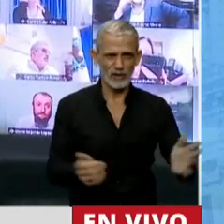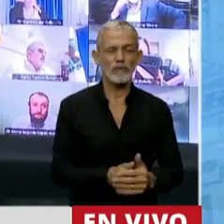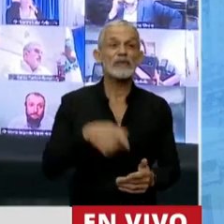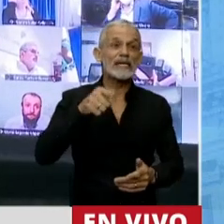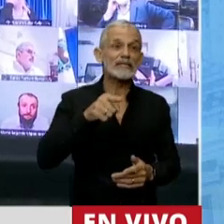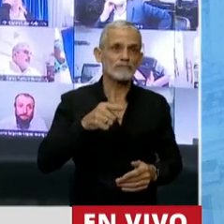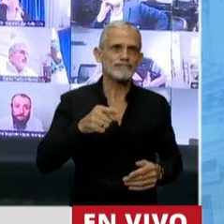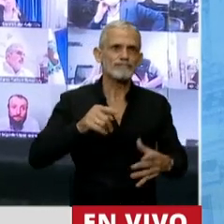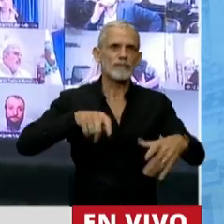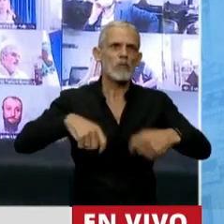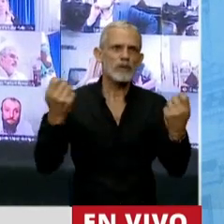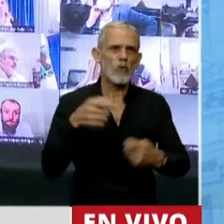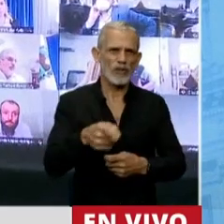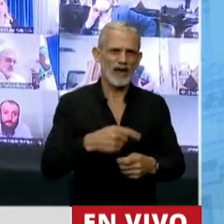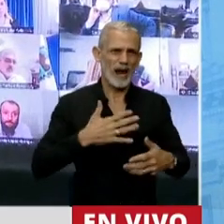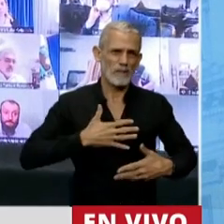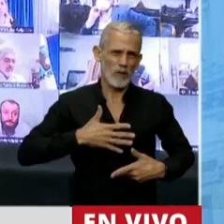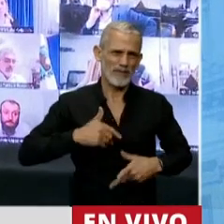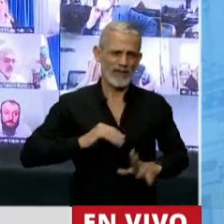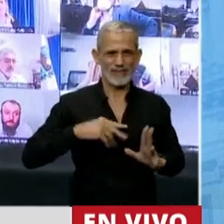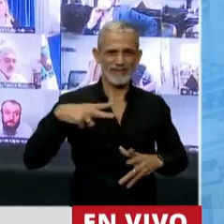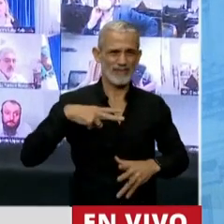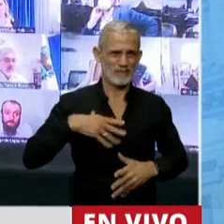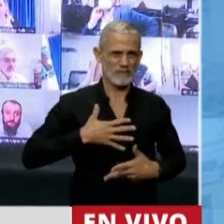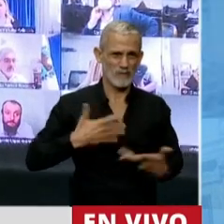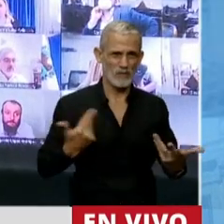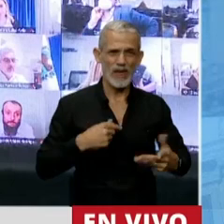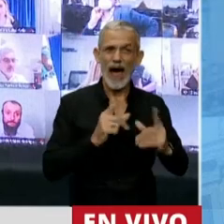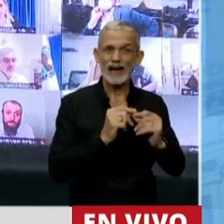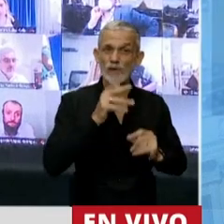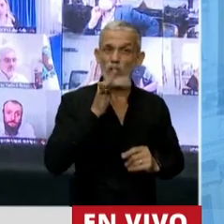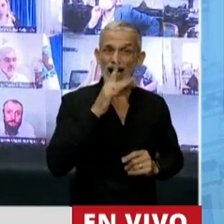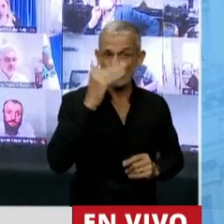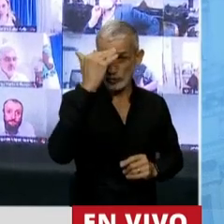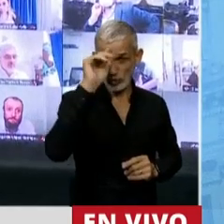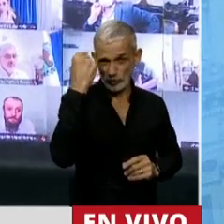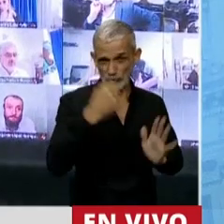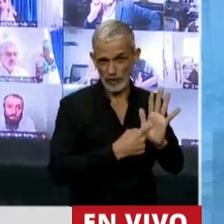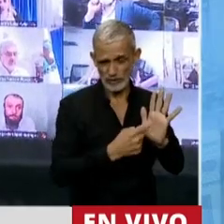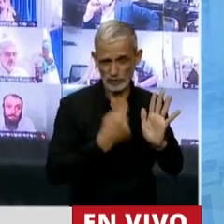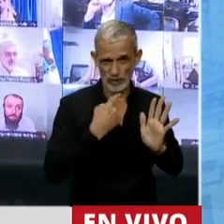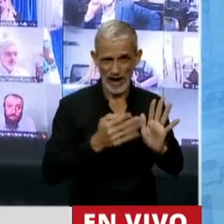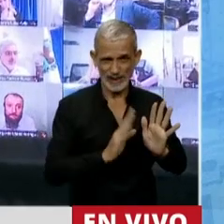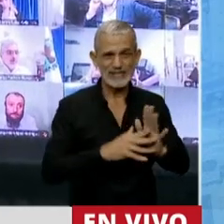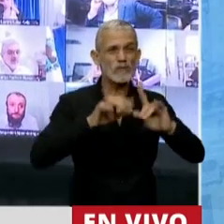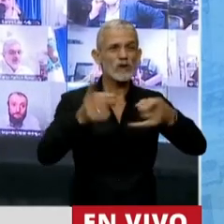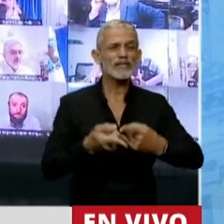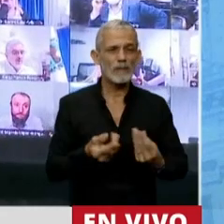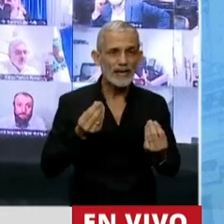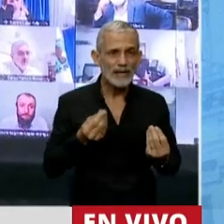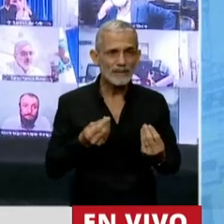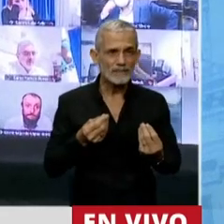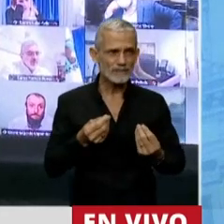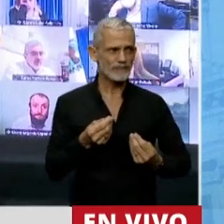atenta claramente contra el derecho a la propiedad que establece el artículo 14 de nuestra Constitución Nacional. Pero a su vez también,